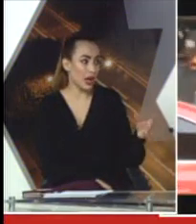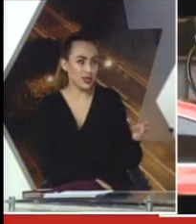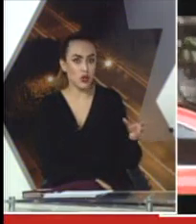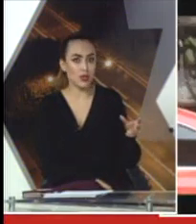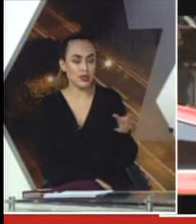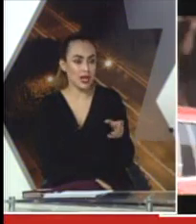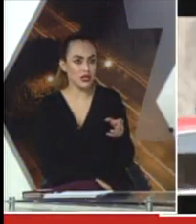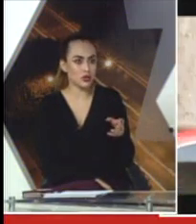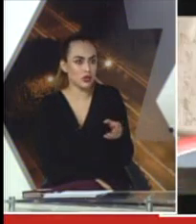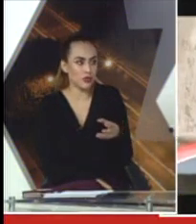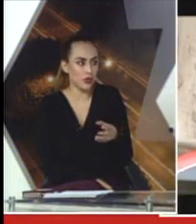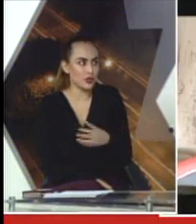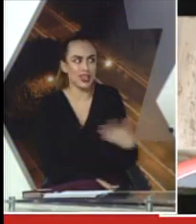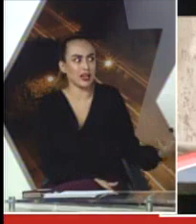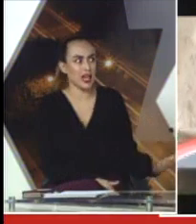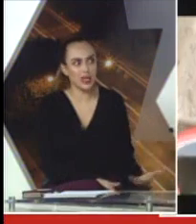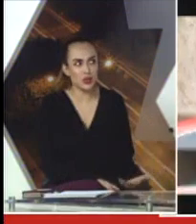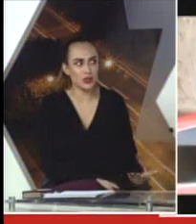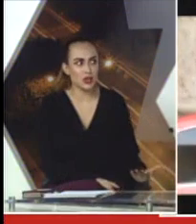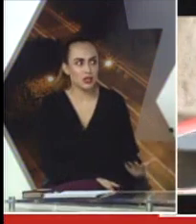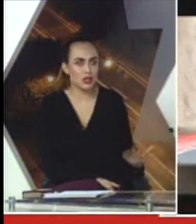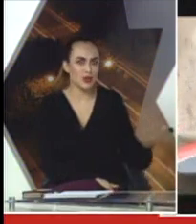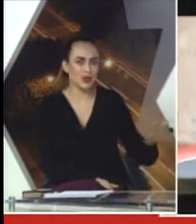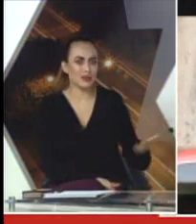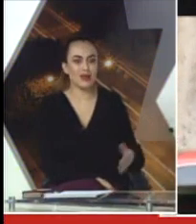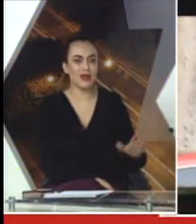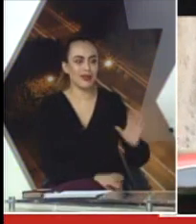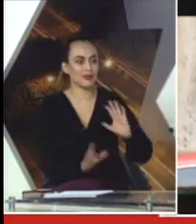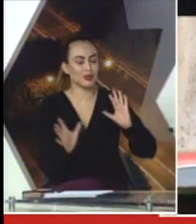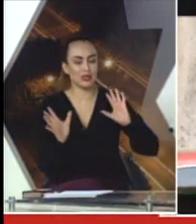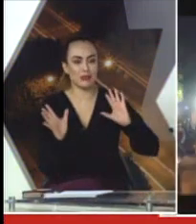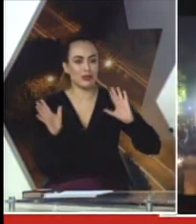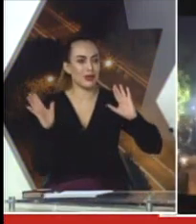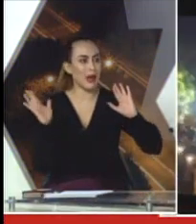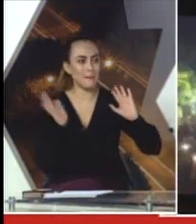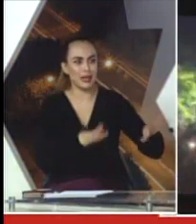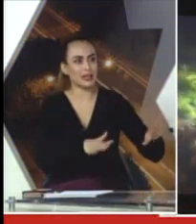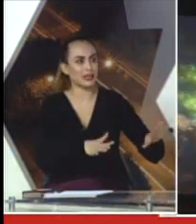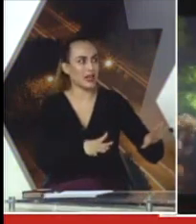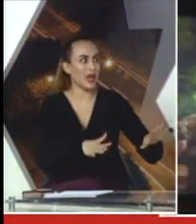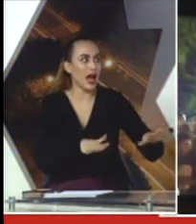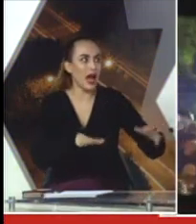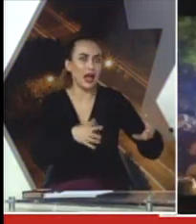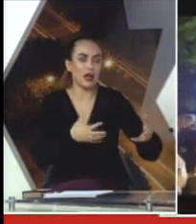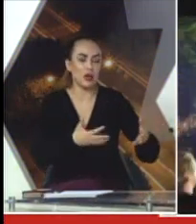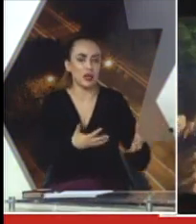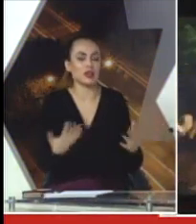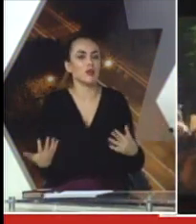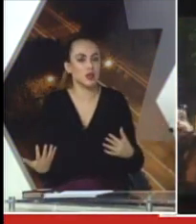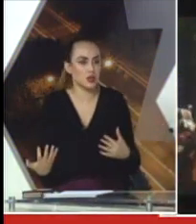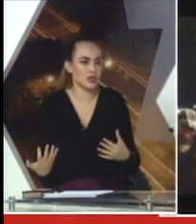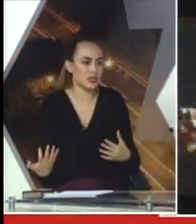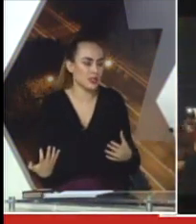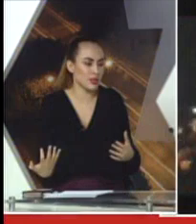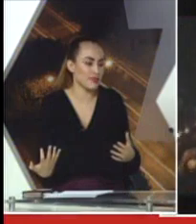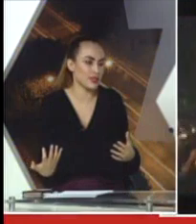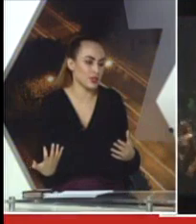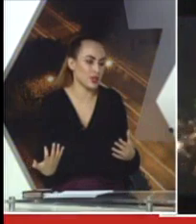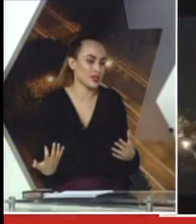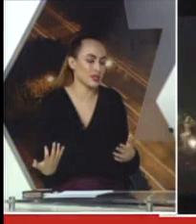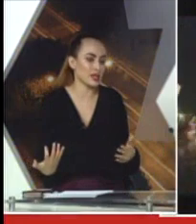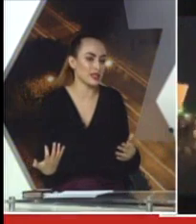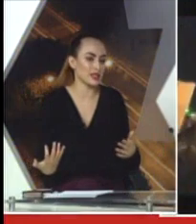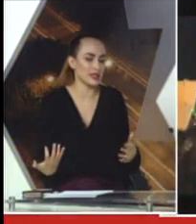hay lugares comerciales donde fueron saqueados situaciones que van totalmente aparte al objetivo entonces de estas